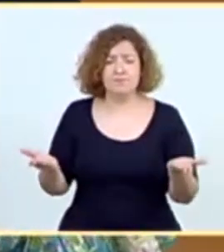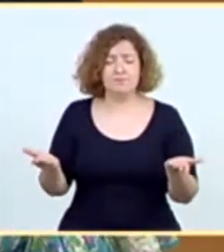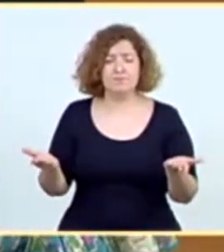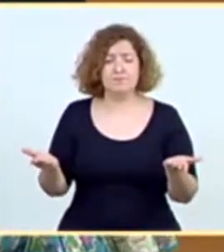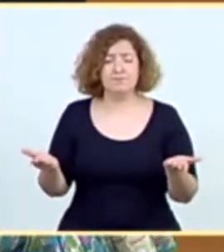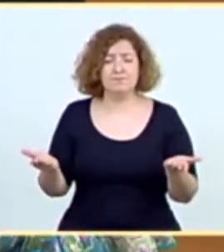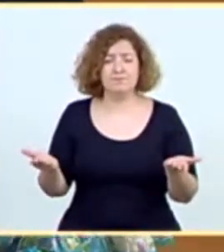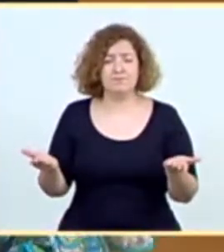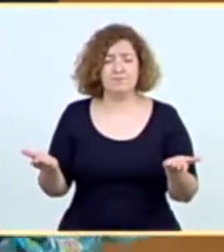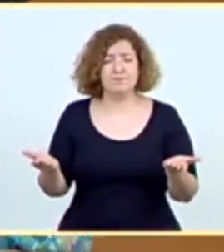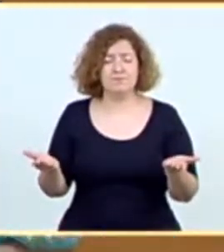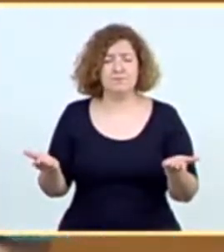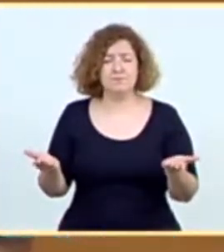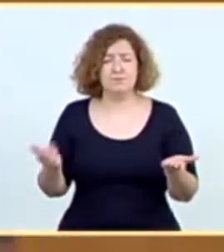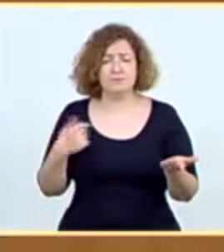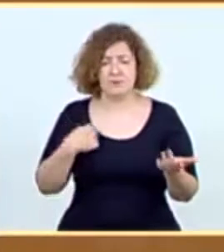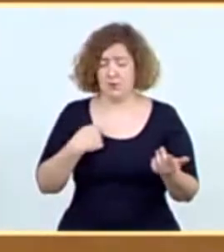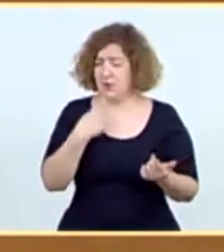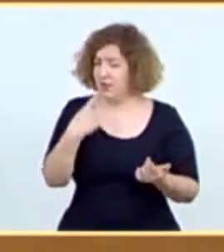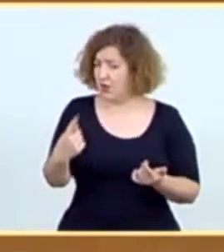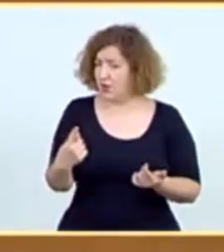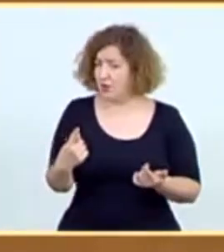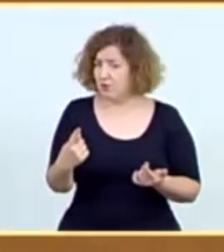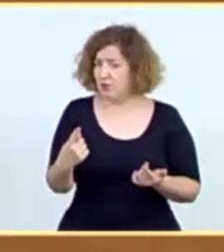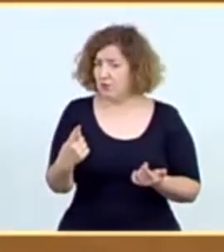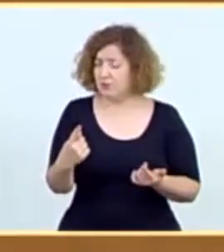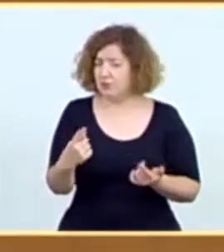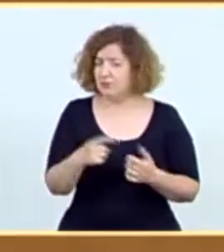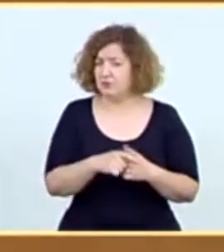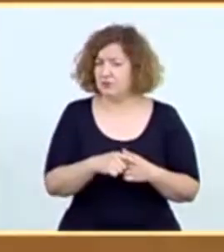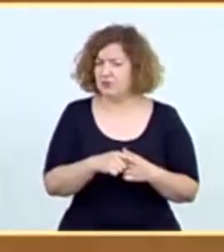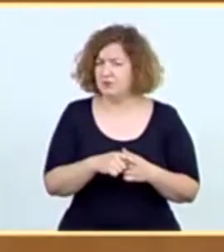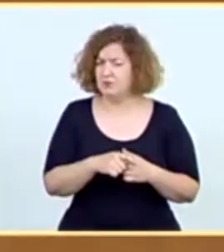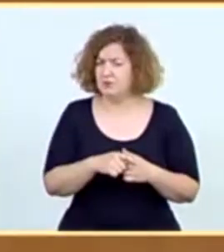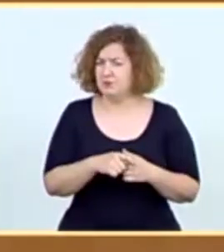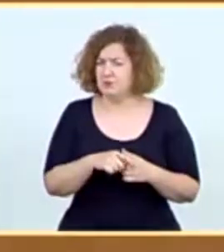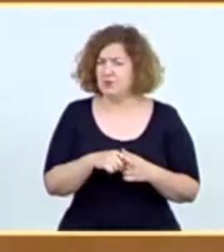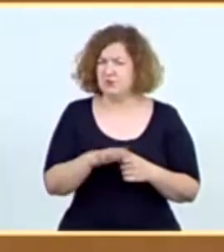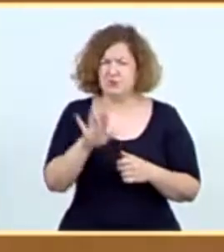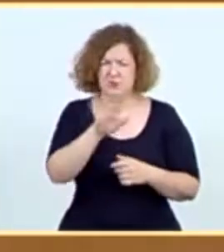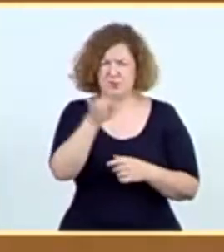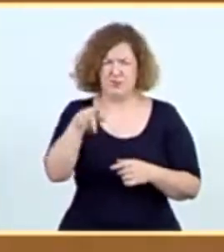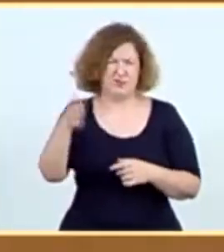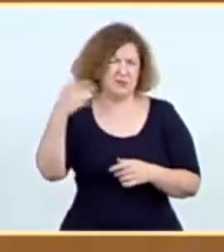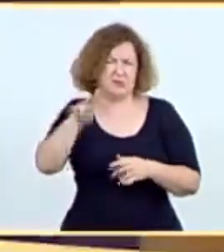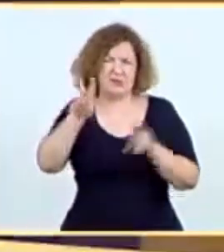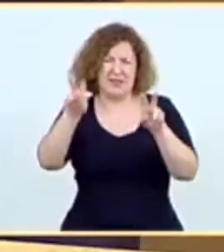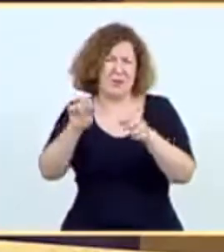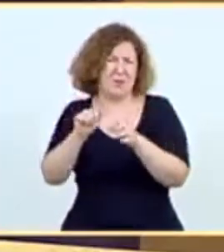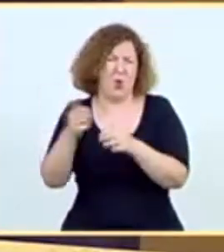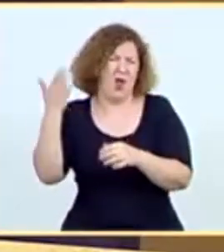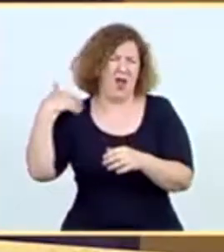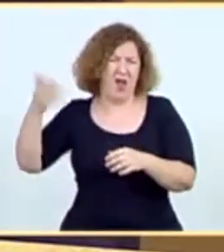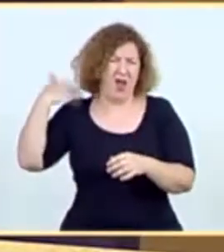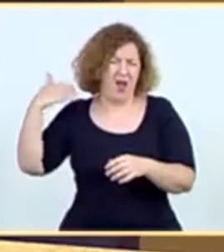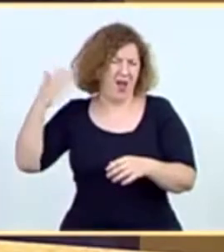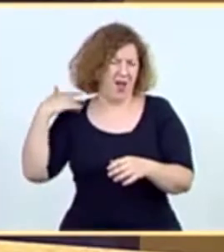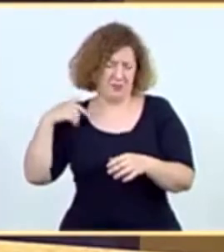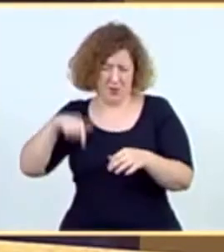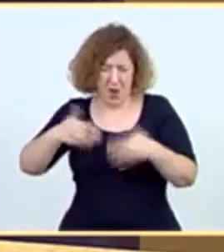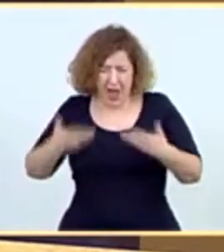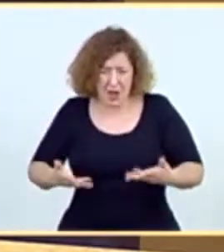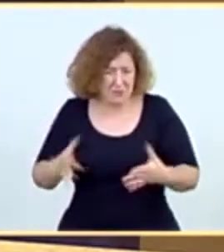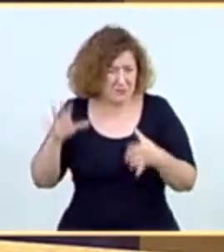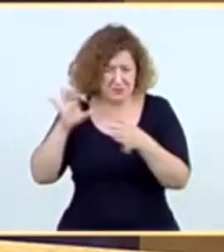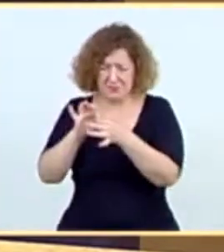que me parece limitada y muy referida al pasado, al ayer, poco al hoy, porque creo que se